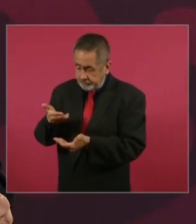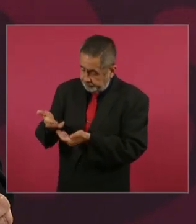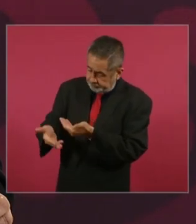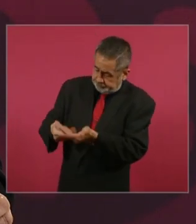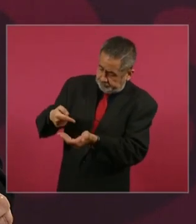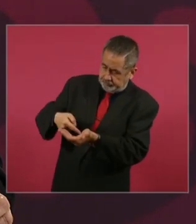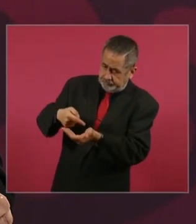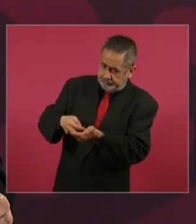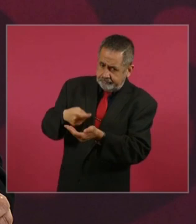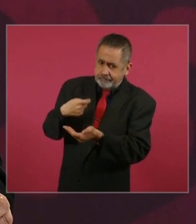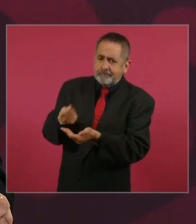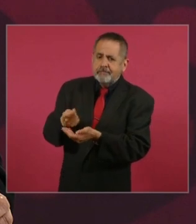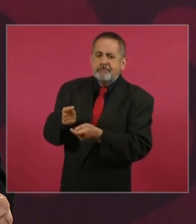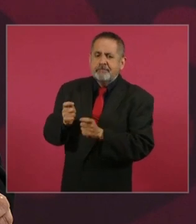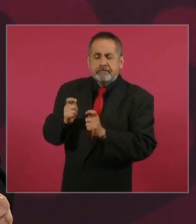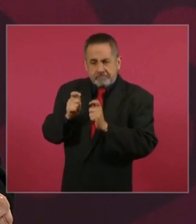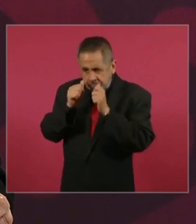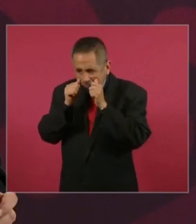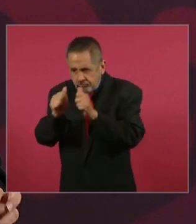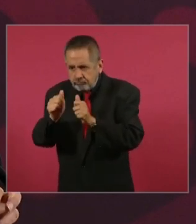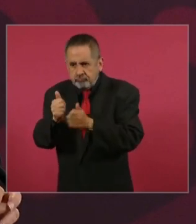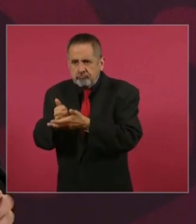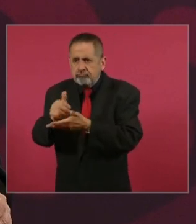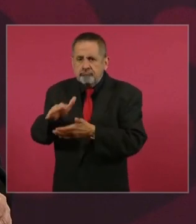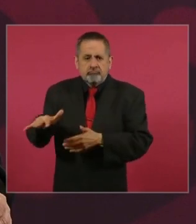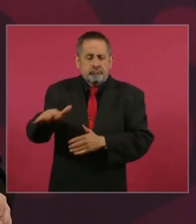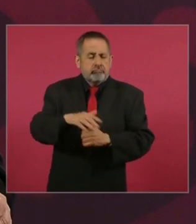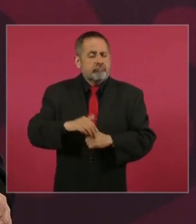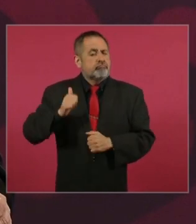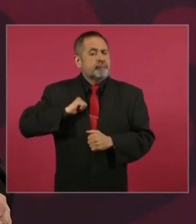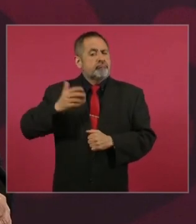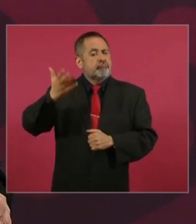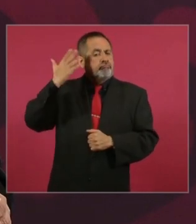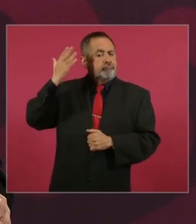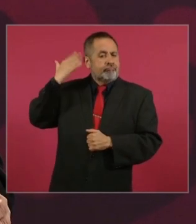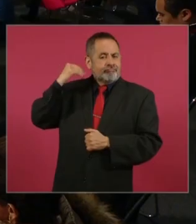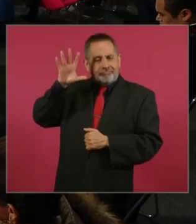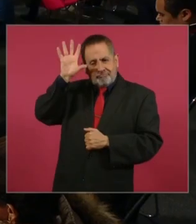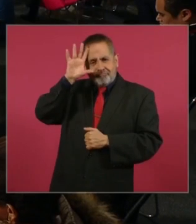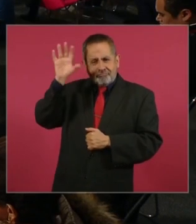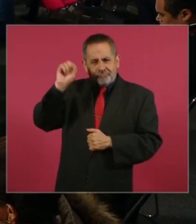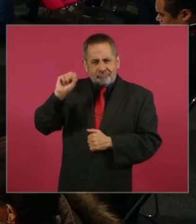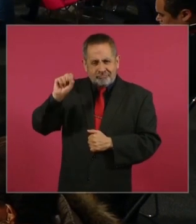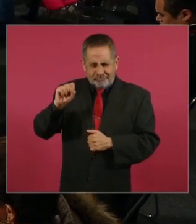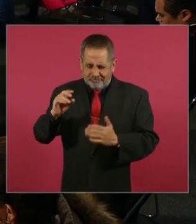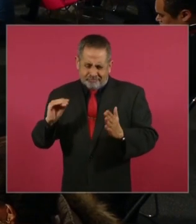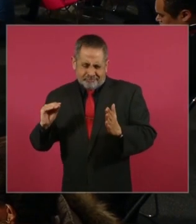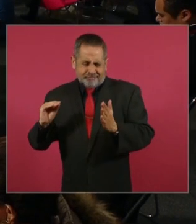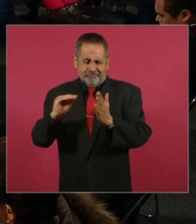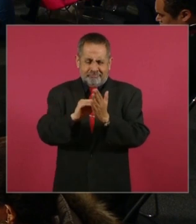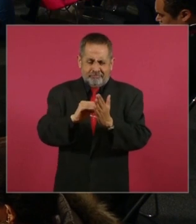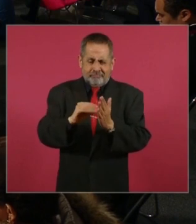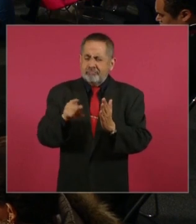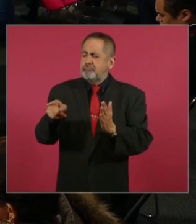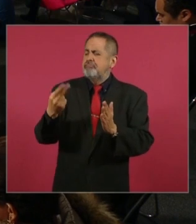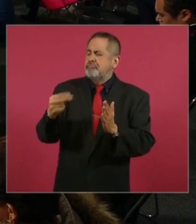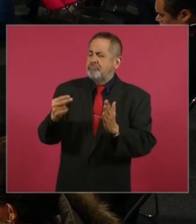le dijeron a Morelos cómo le ponemos general,